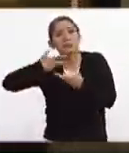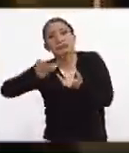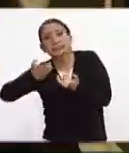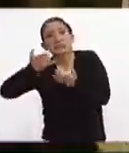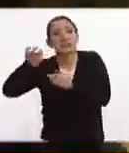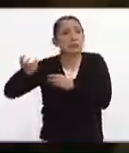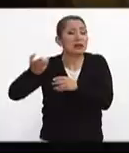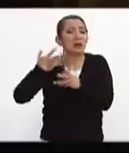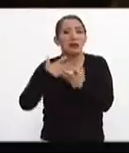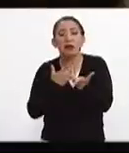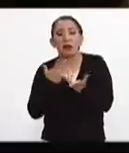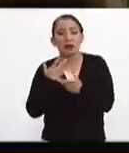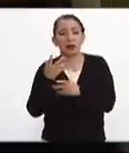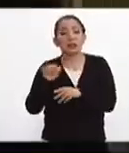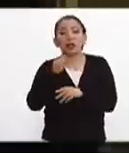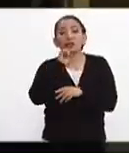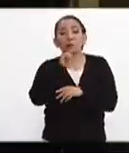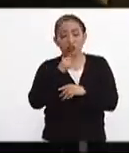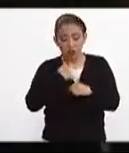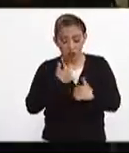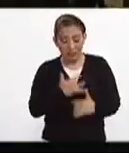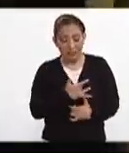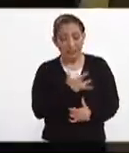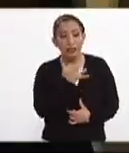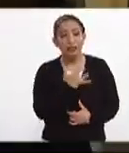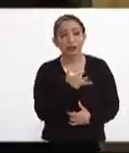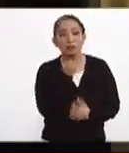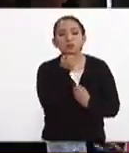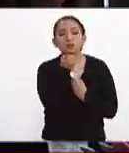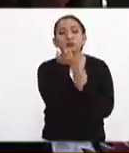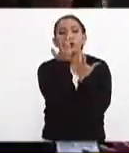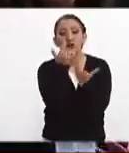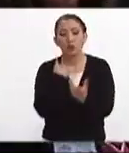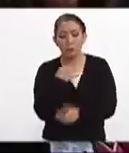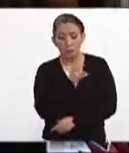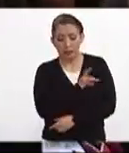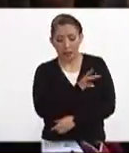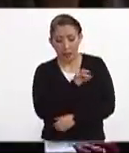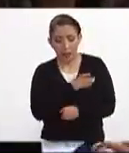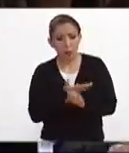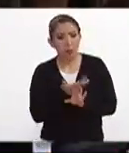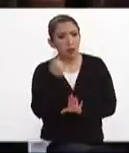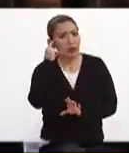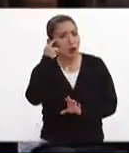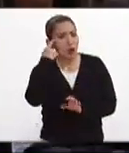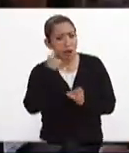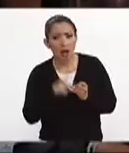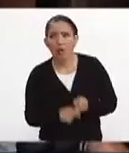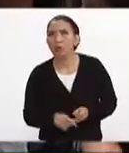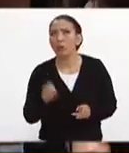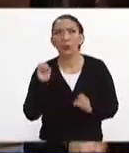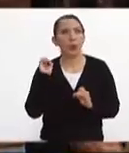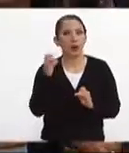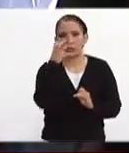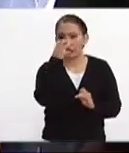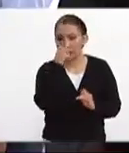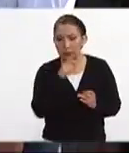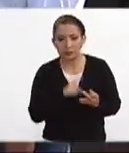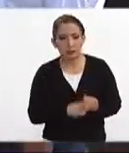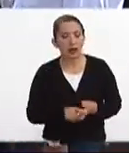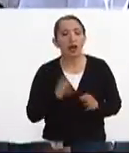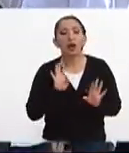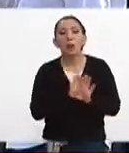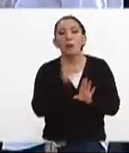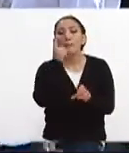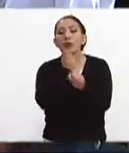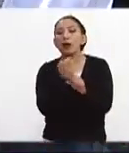pasó de lo que sino sobre todo de lo que estoy sintiendo estoy asustado estoy muy enojado estoy muy triste es